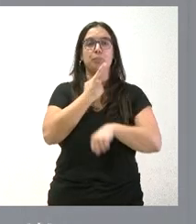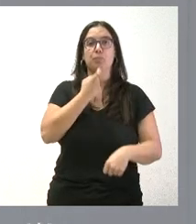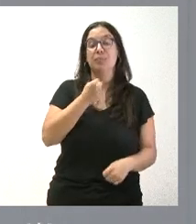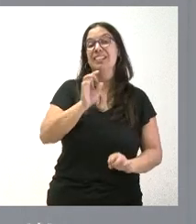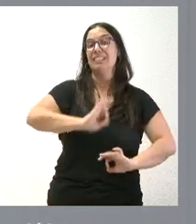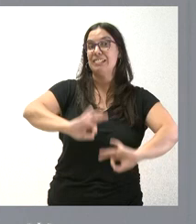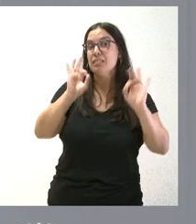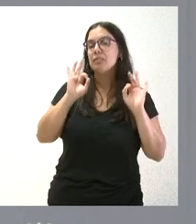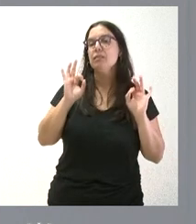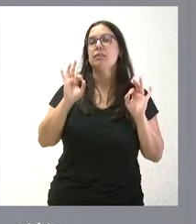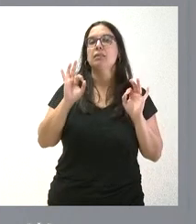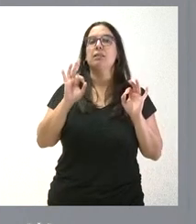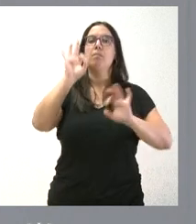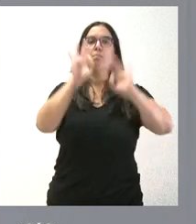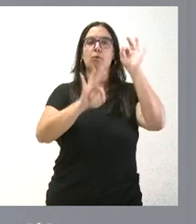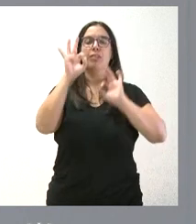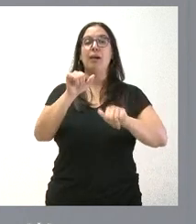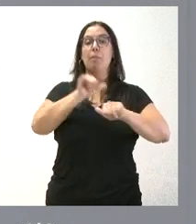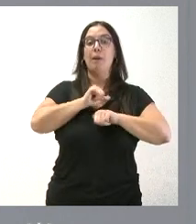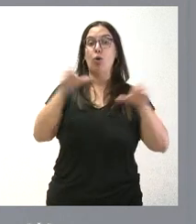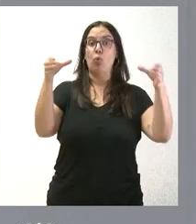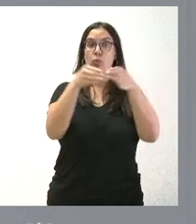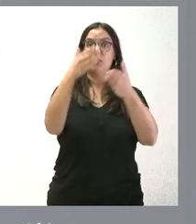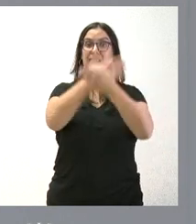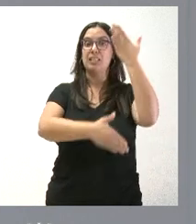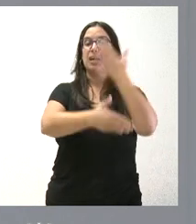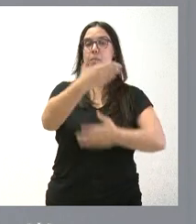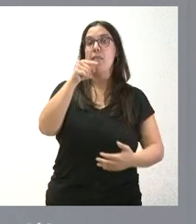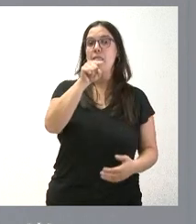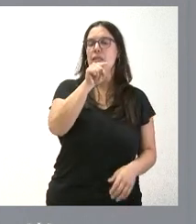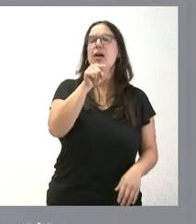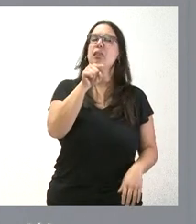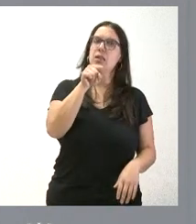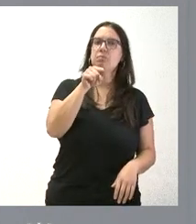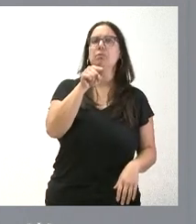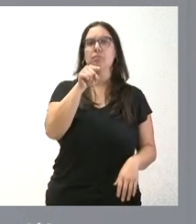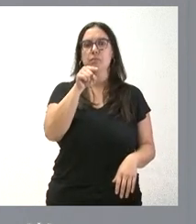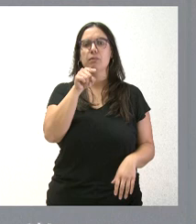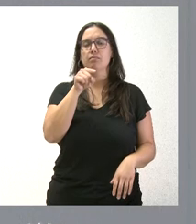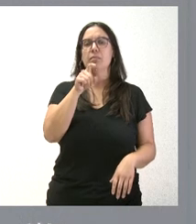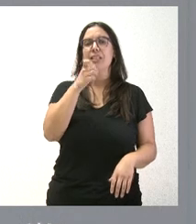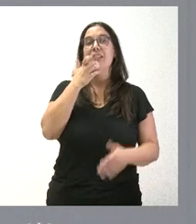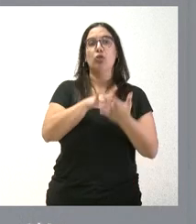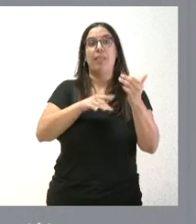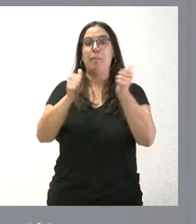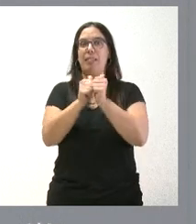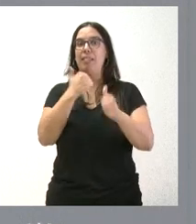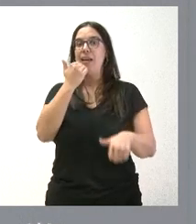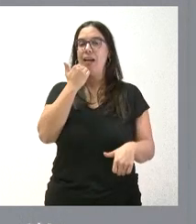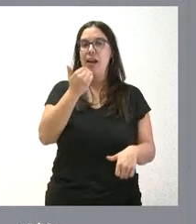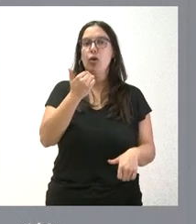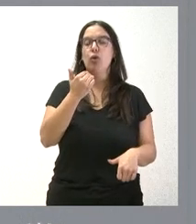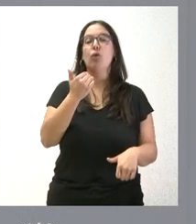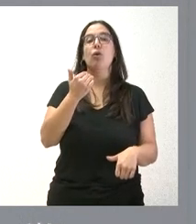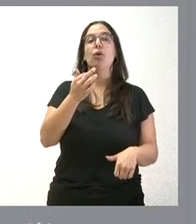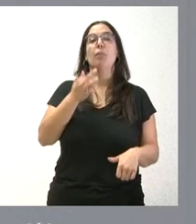particularmente, las tasas de desempleo entre las personas con discapacidad, entre las personas con algún tipo de dependencia y que son activas y